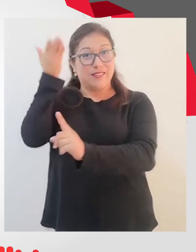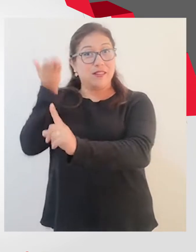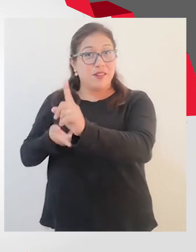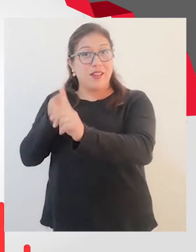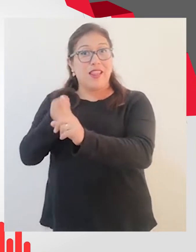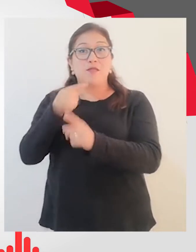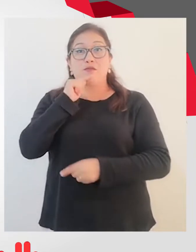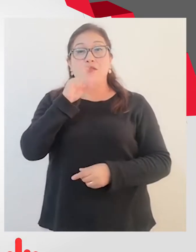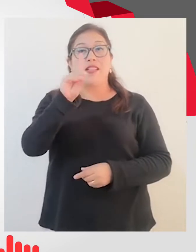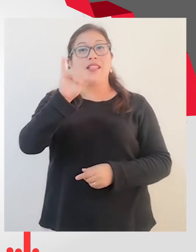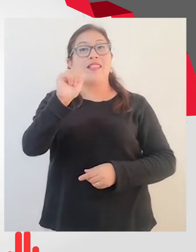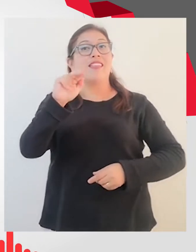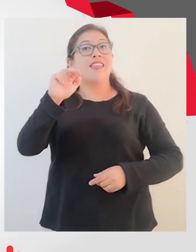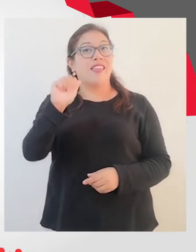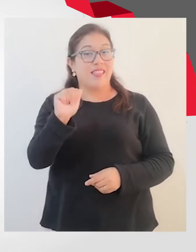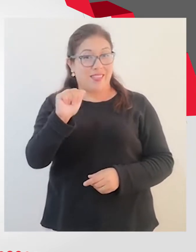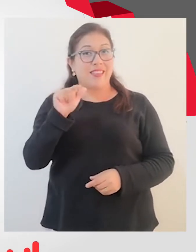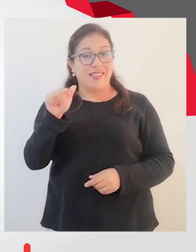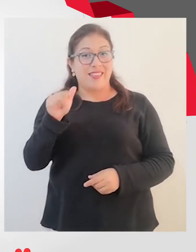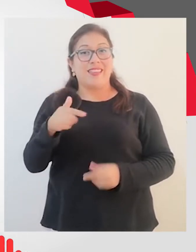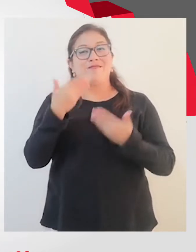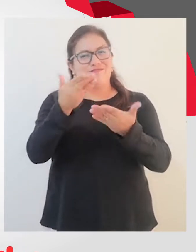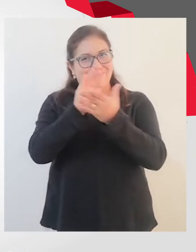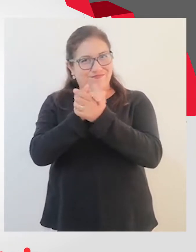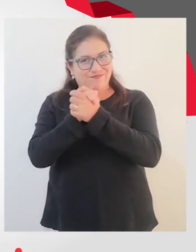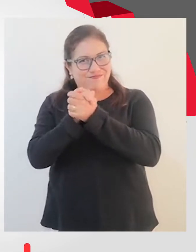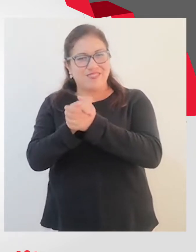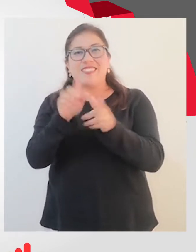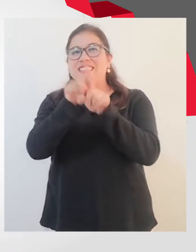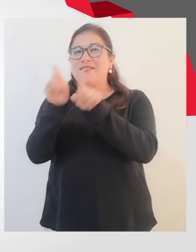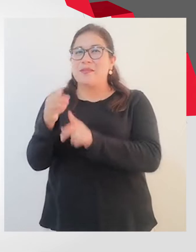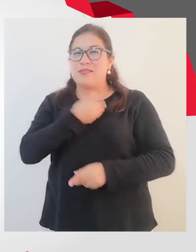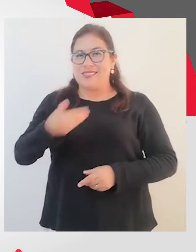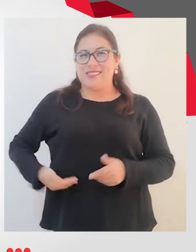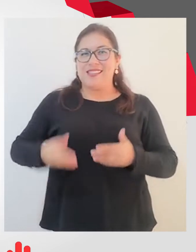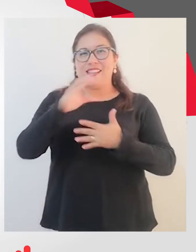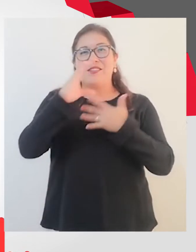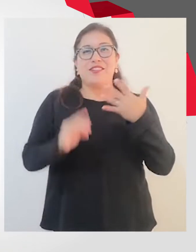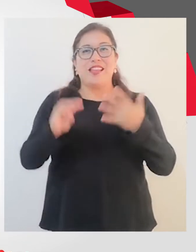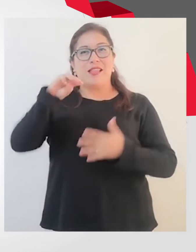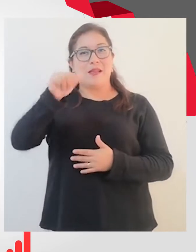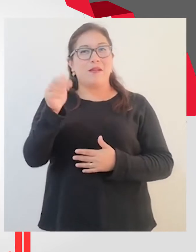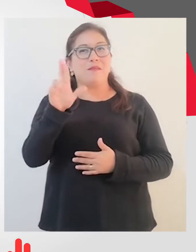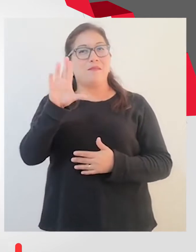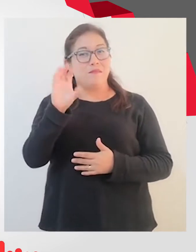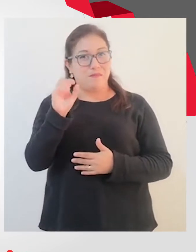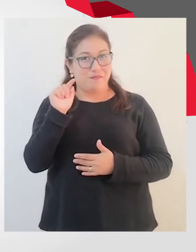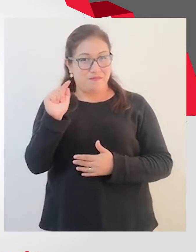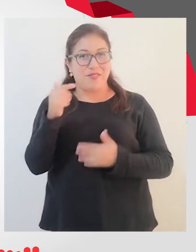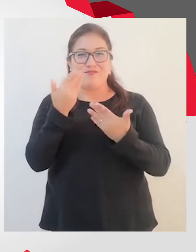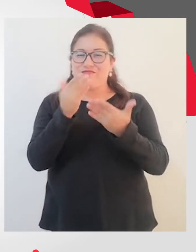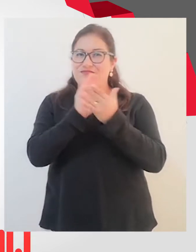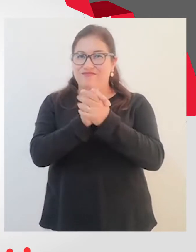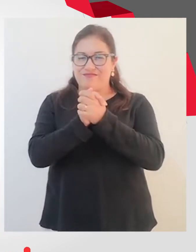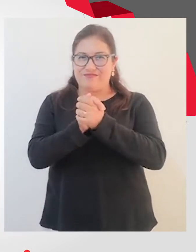Vulnerables, la doctora Diana Miroslavis Tupac, de nuestro presidente del Conadis, el economista Marco Antonio